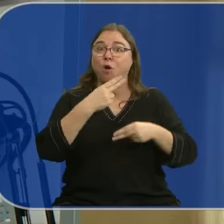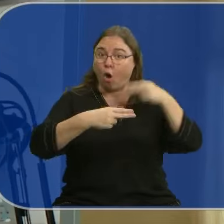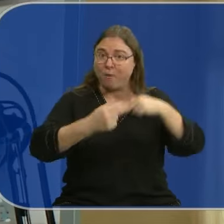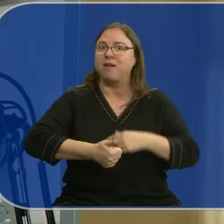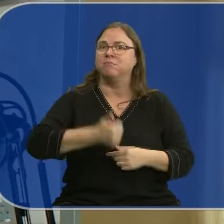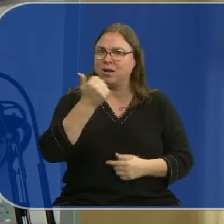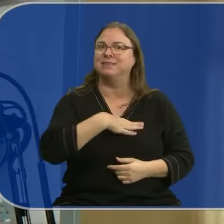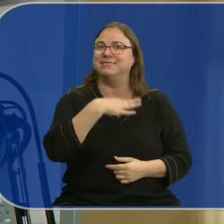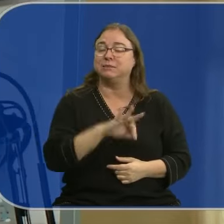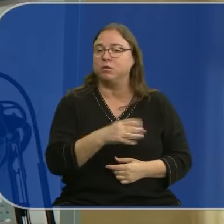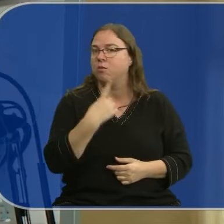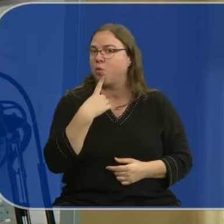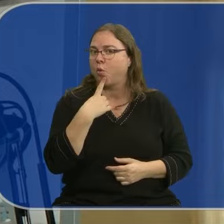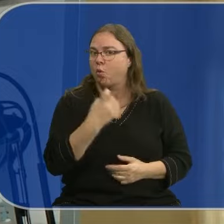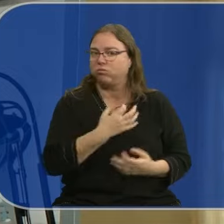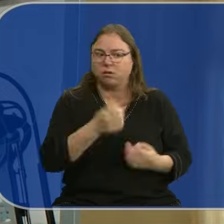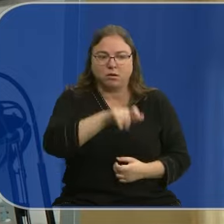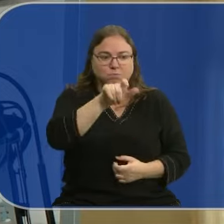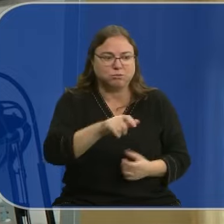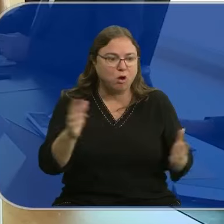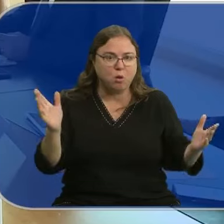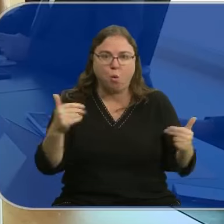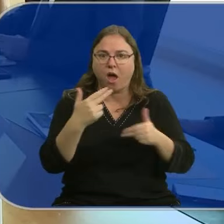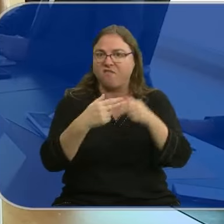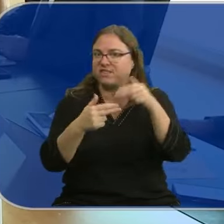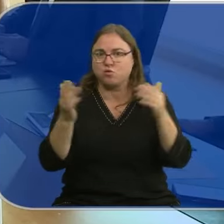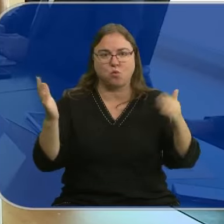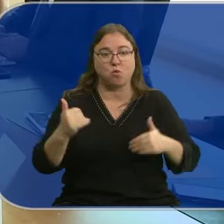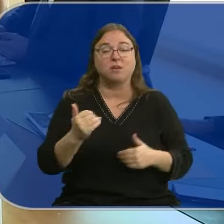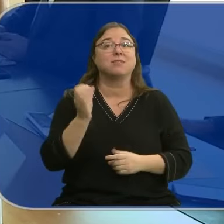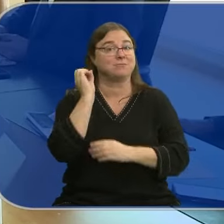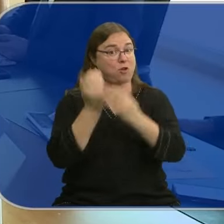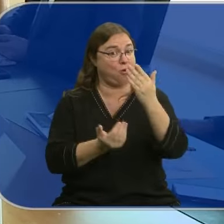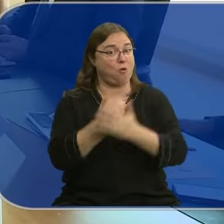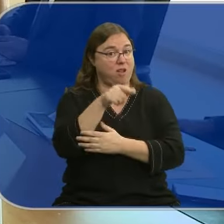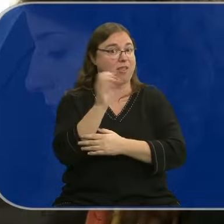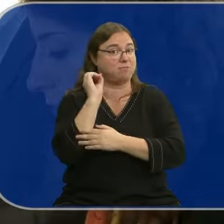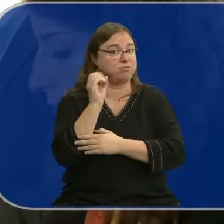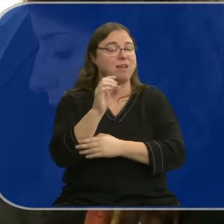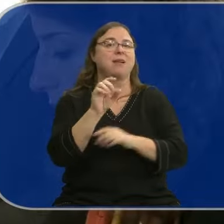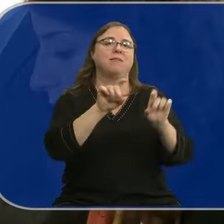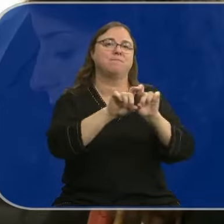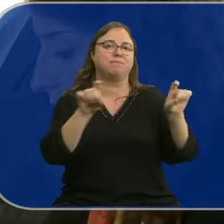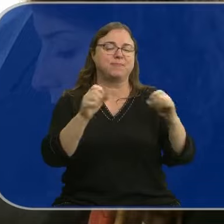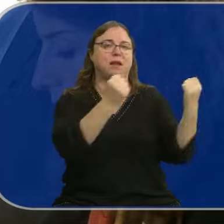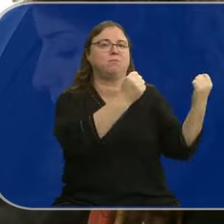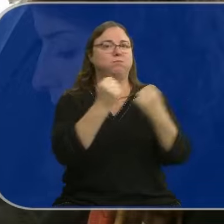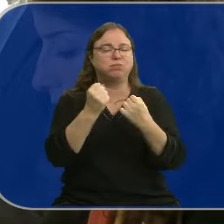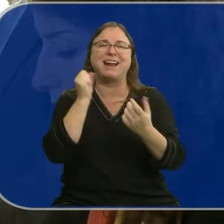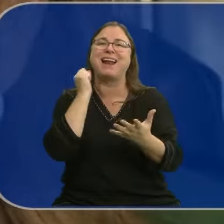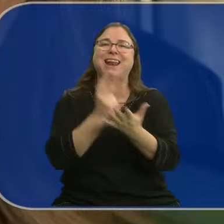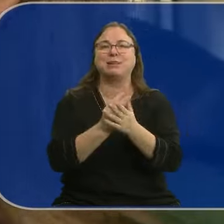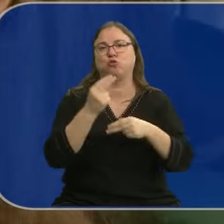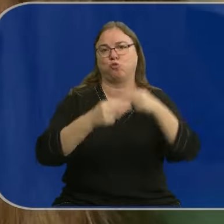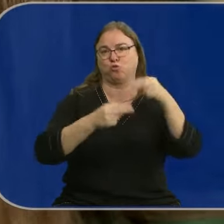y lo que nos cuesta realmente es conseguir la gente para hacerla. En jornadas como esta, empresas y expertos hablan de los retos de la